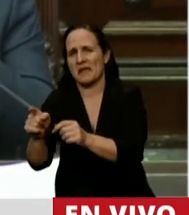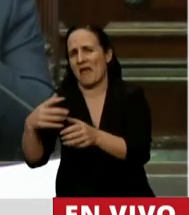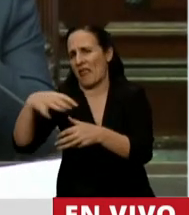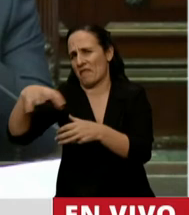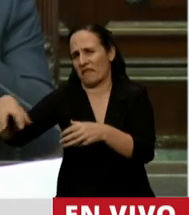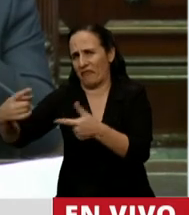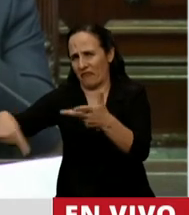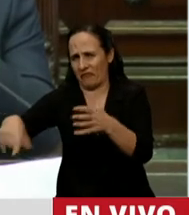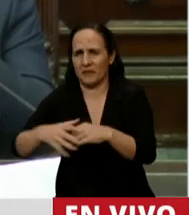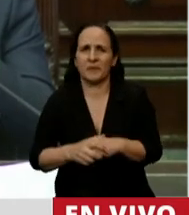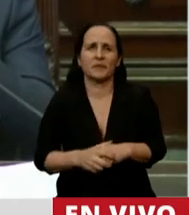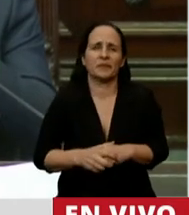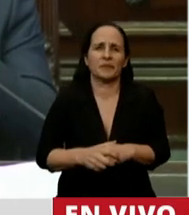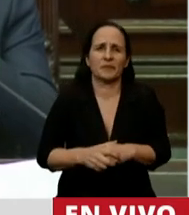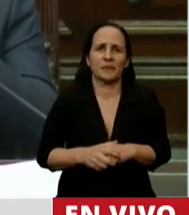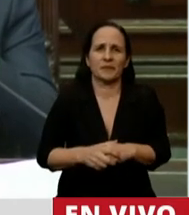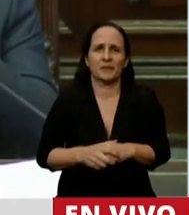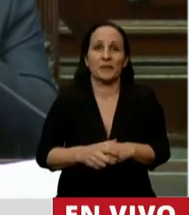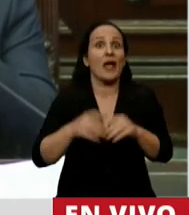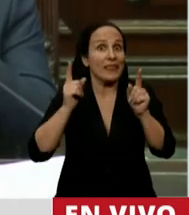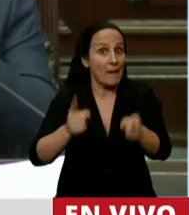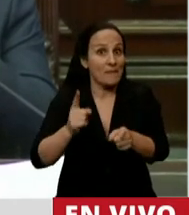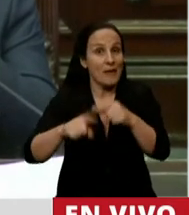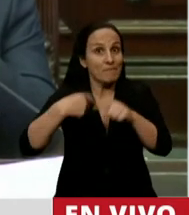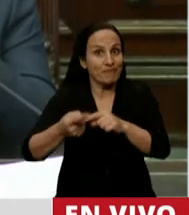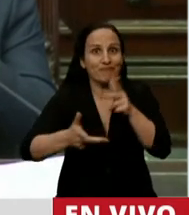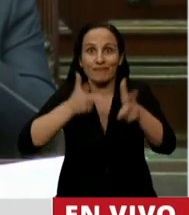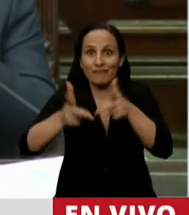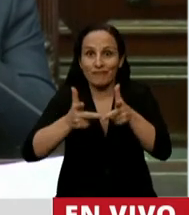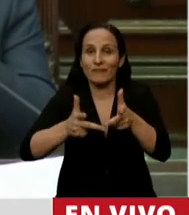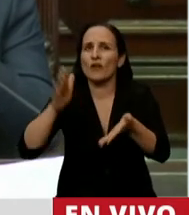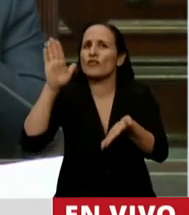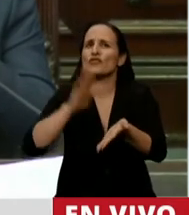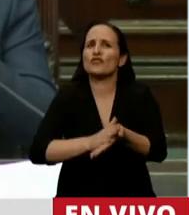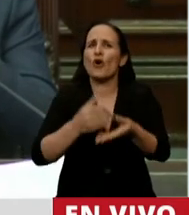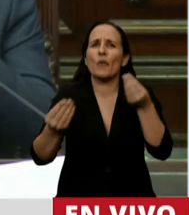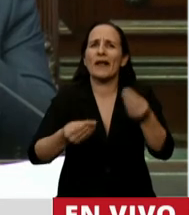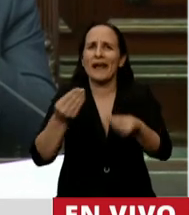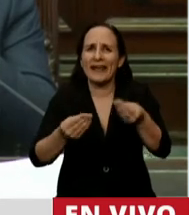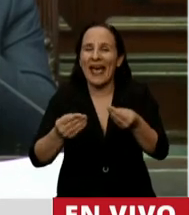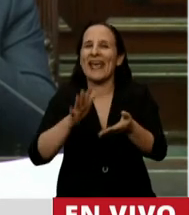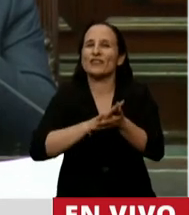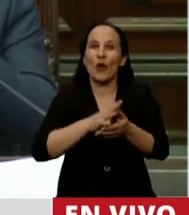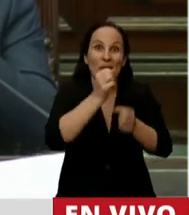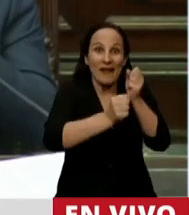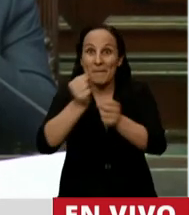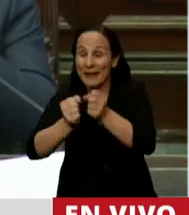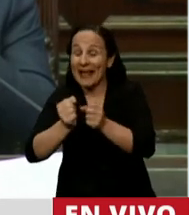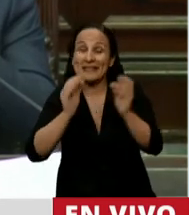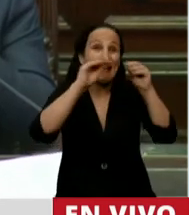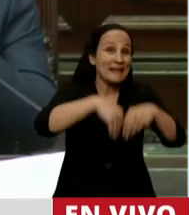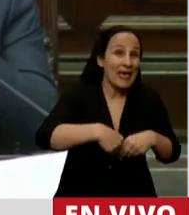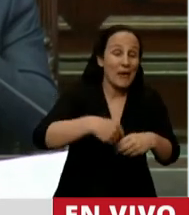sectores. También vamos a tratar lo que es la adecuación del régimen de concursos y quiebras hasta fin de año